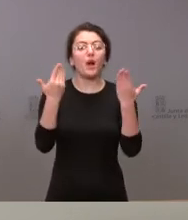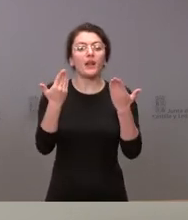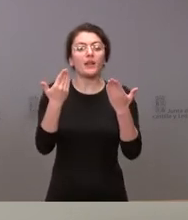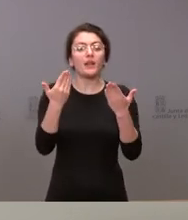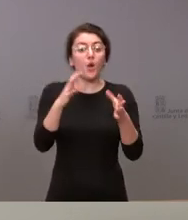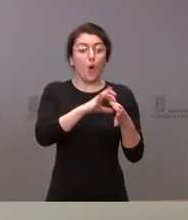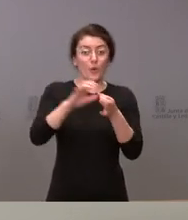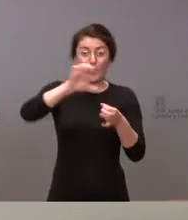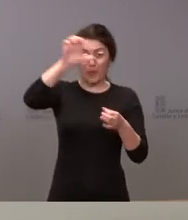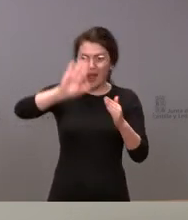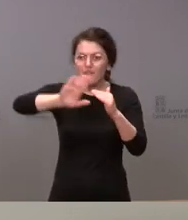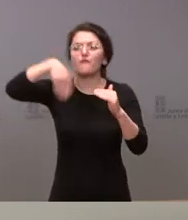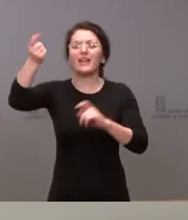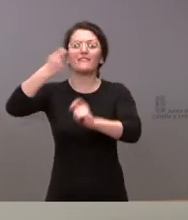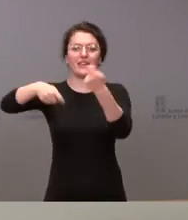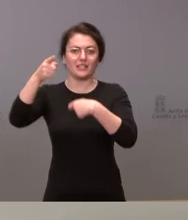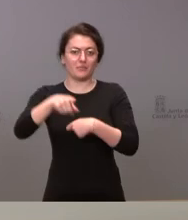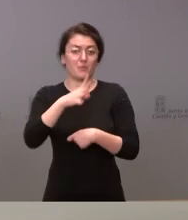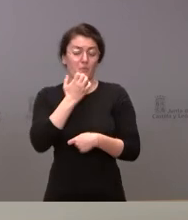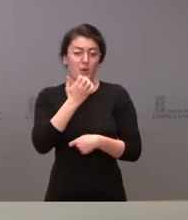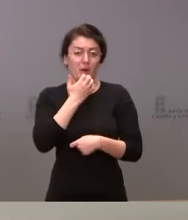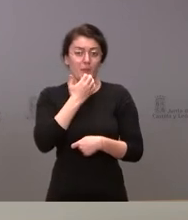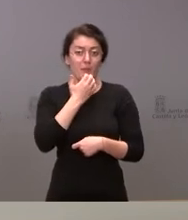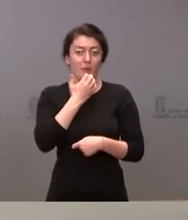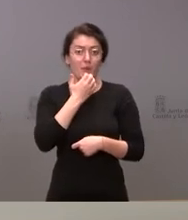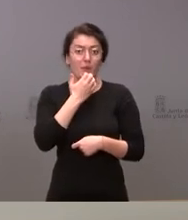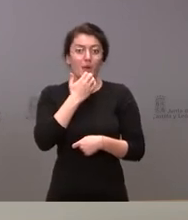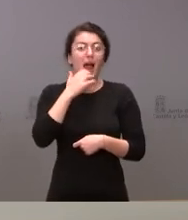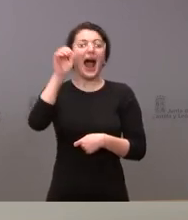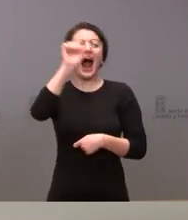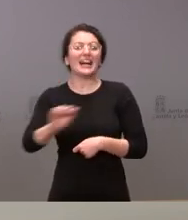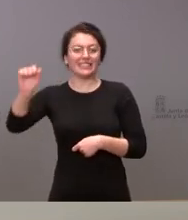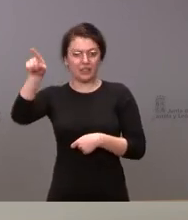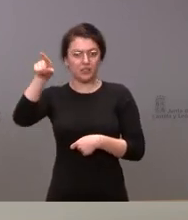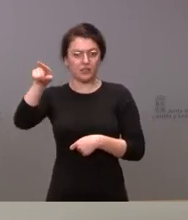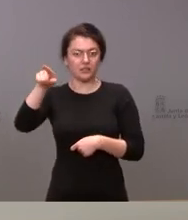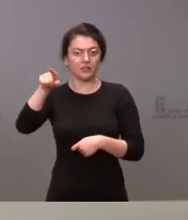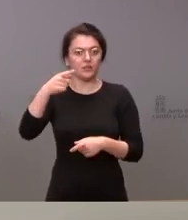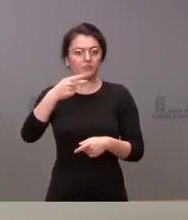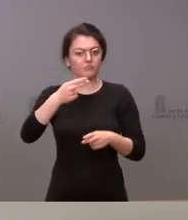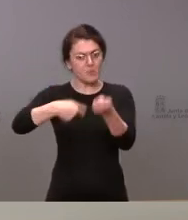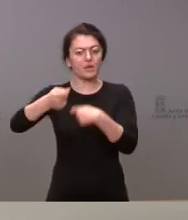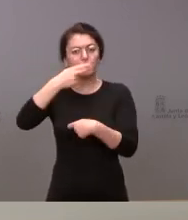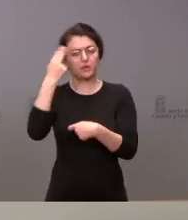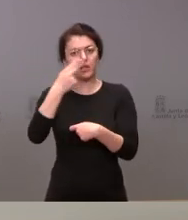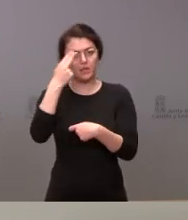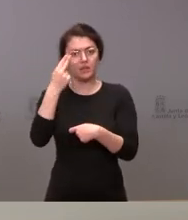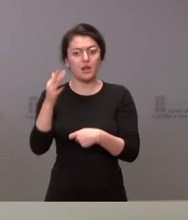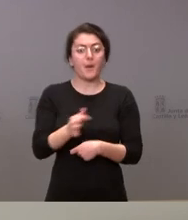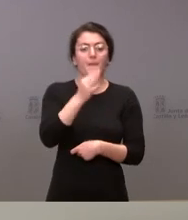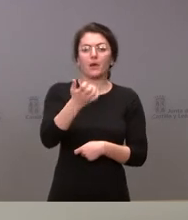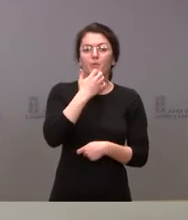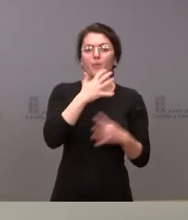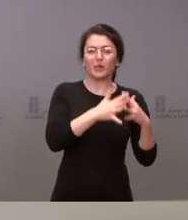el mercado asiático es un mercado muy interesante para determinadas producciones de Castilla y León y estamos avanzando en ese mercado el mercado de Estados